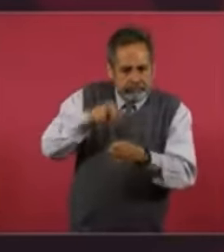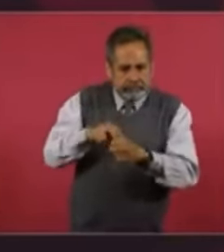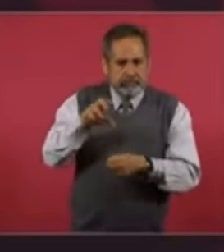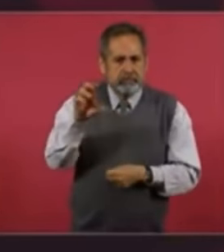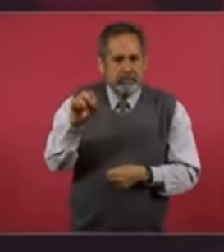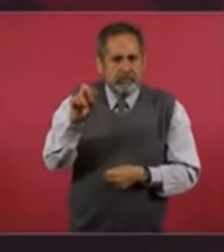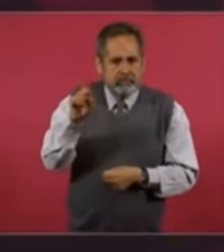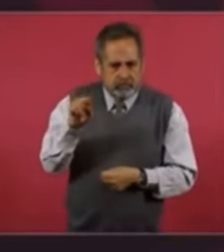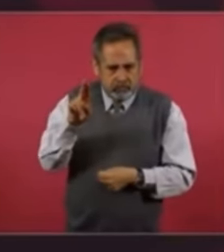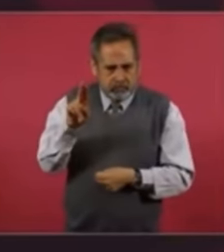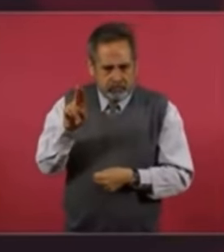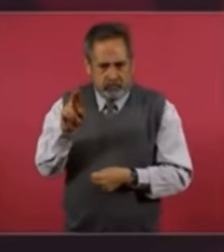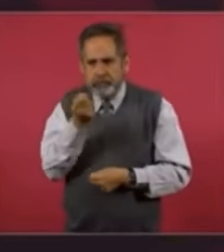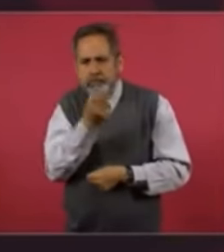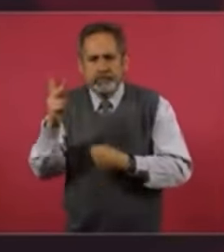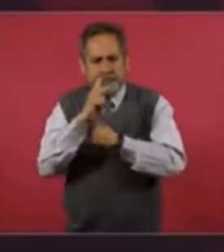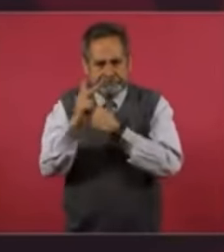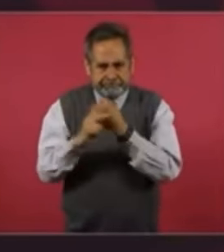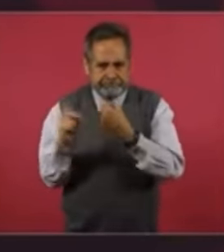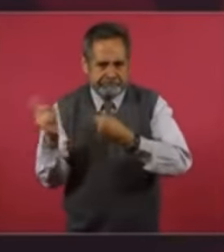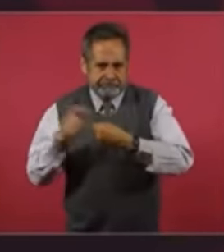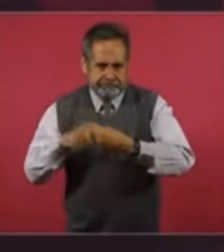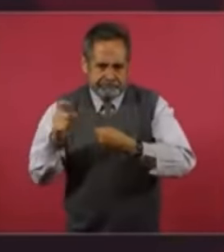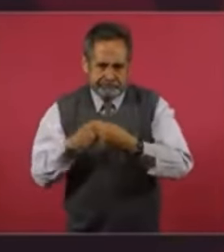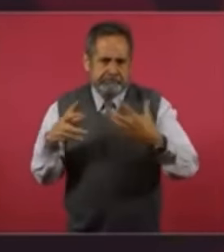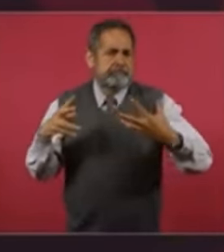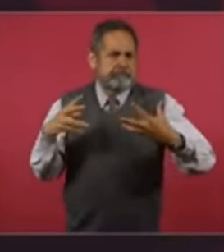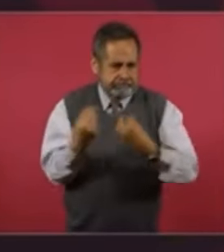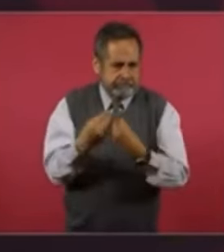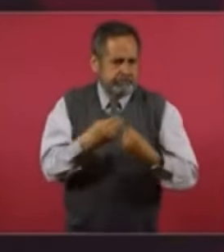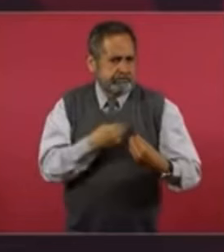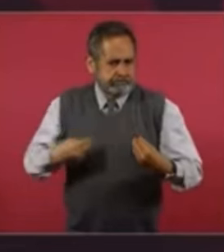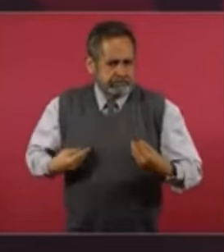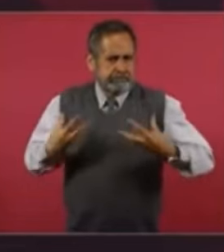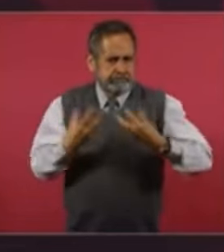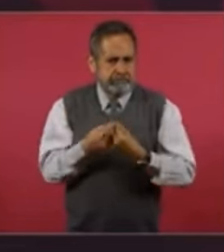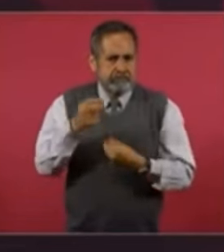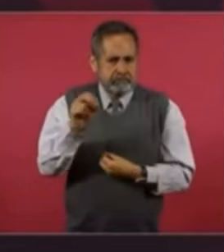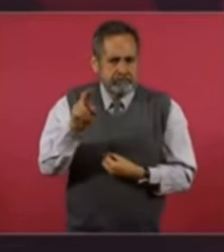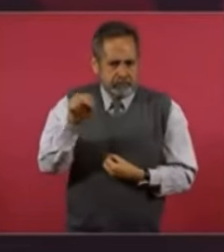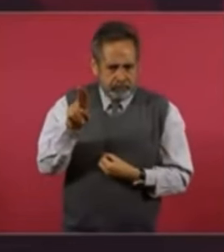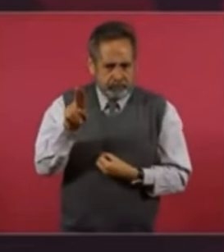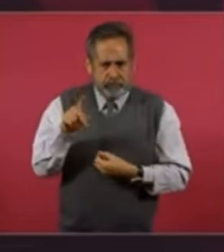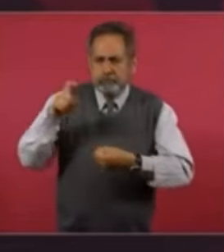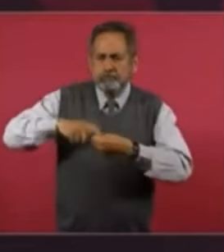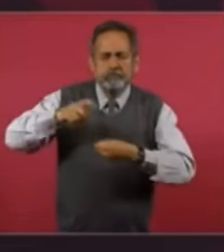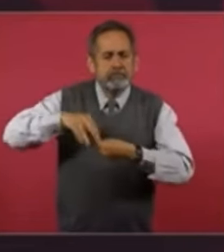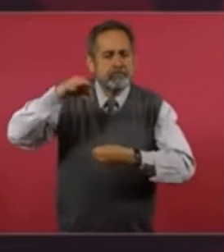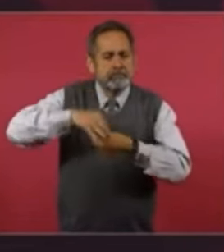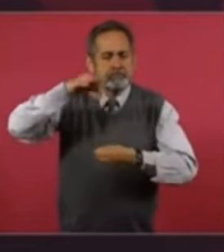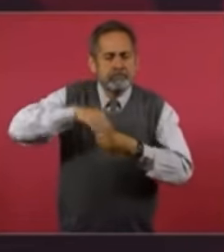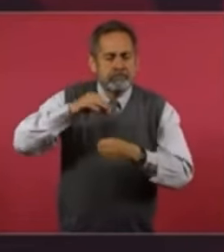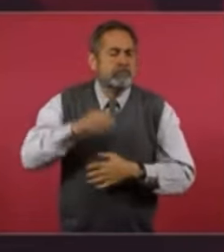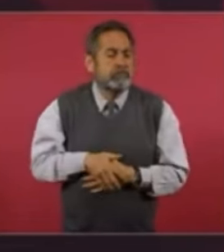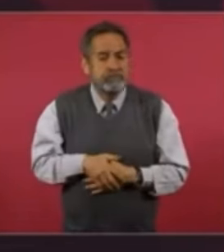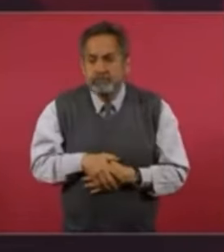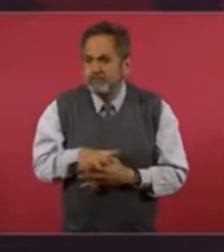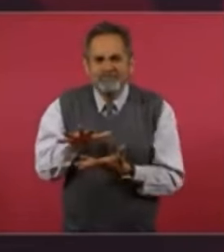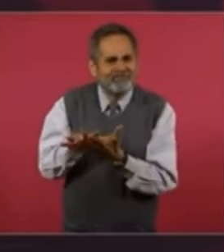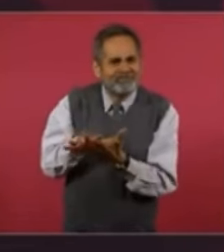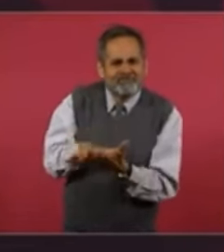los países miembros votan y la inmensa mayoría